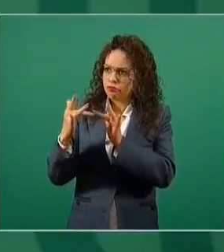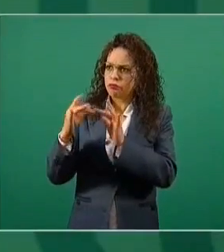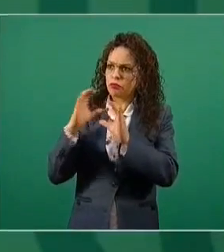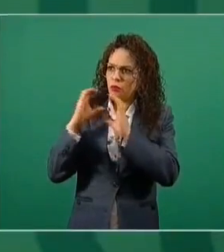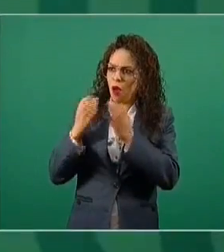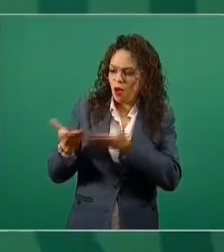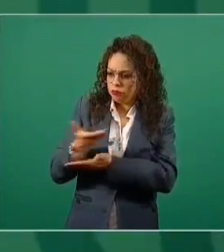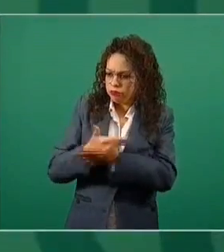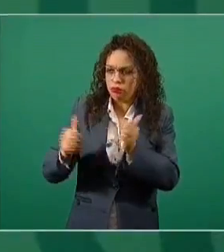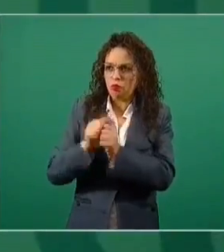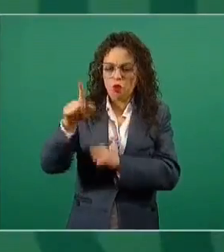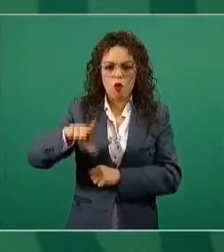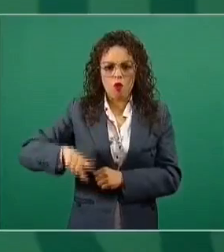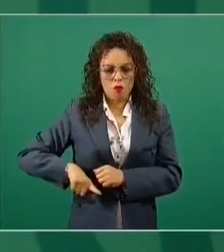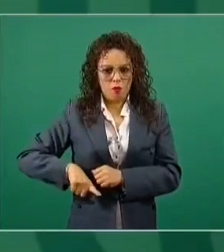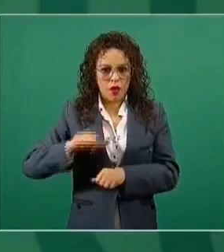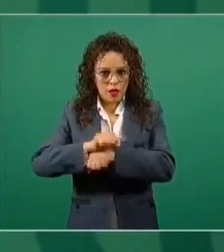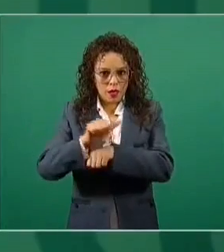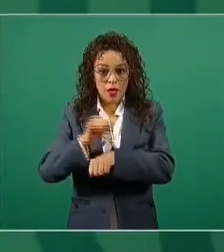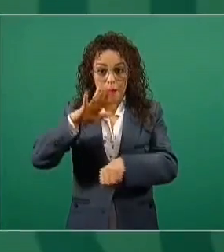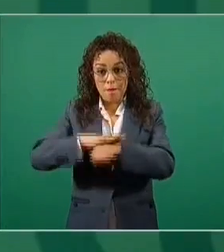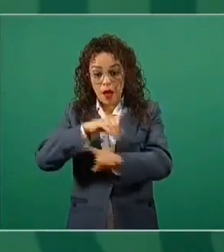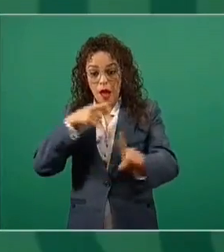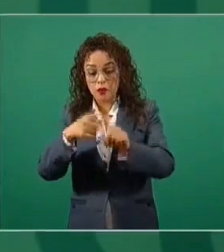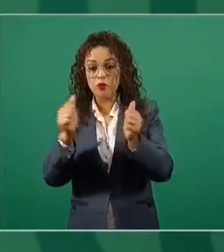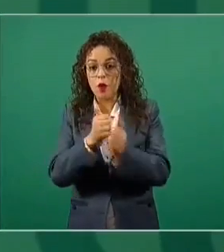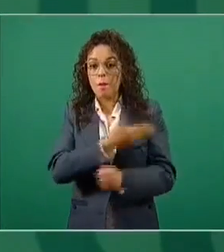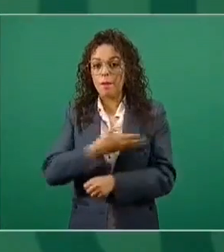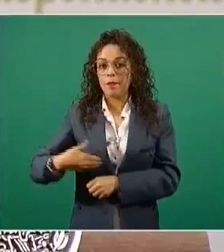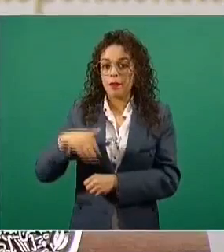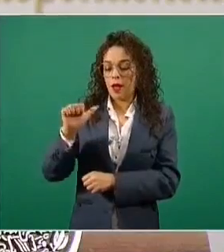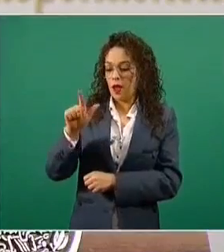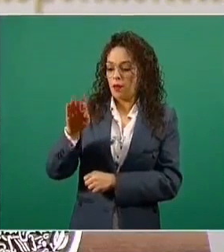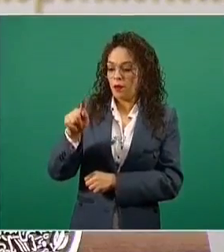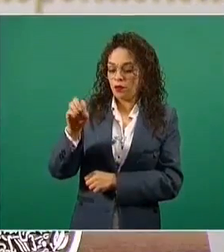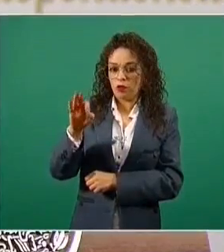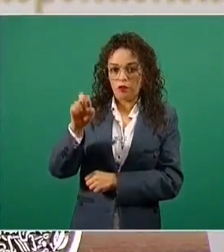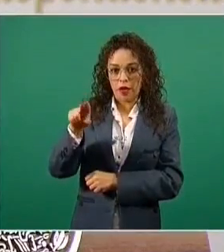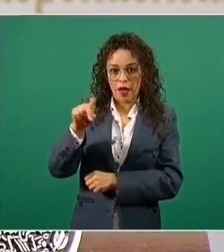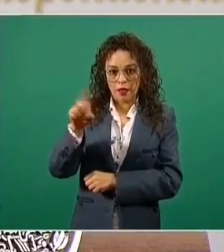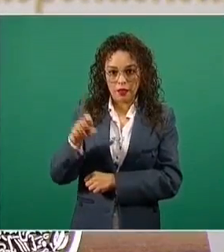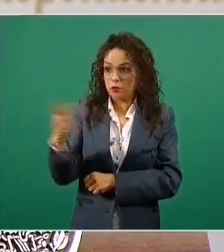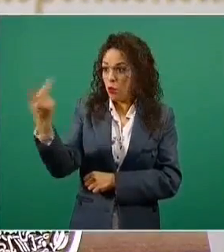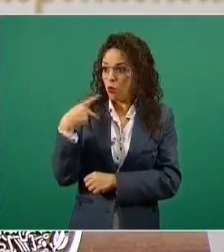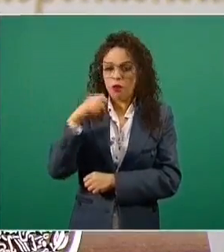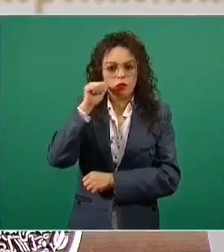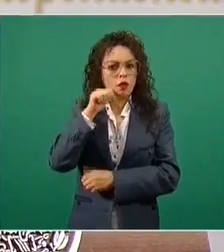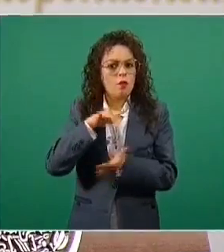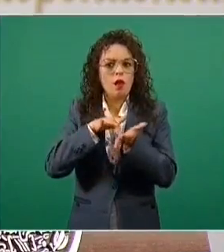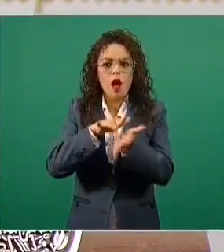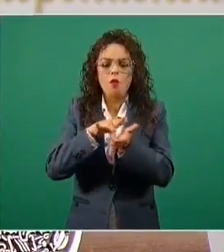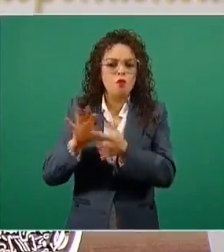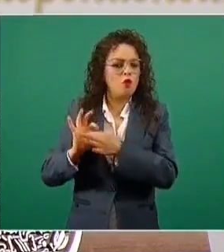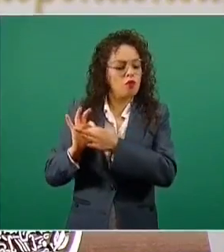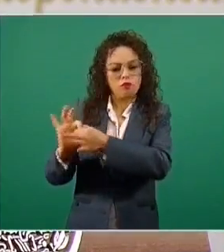especial con el presidente Alberto Fernández. Y nos ayudamos mutuamente, como también lo